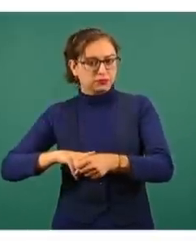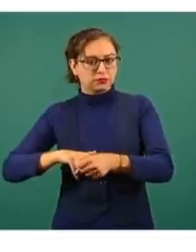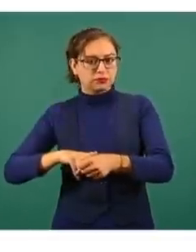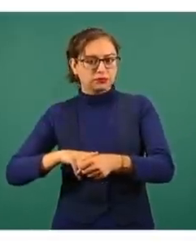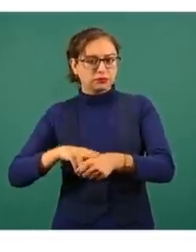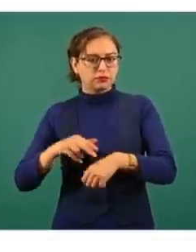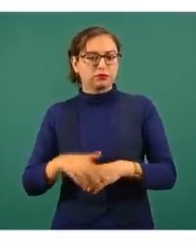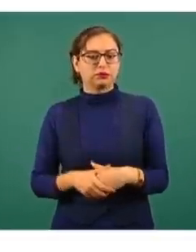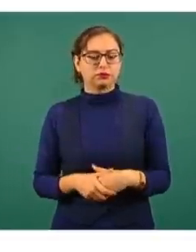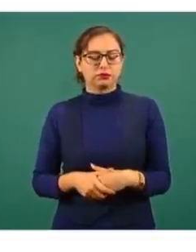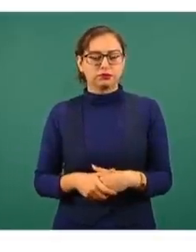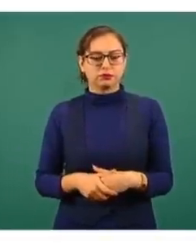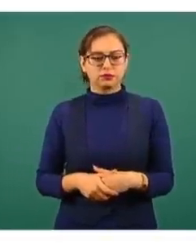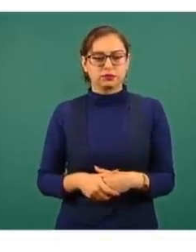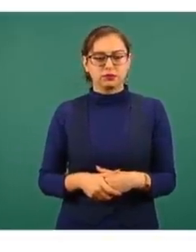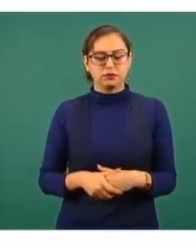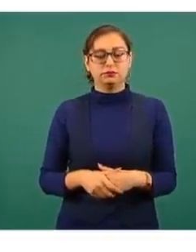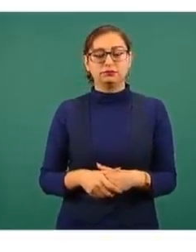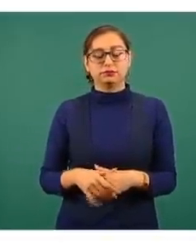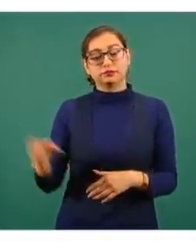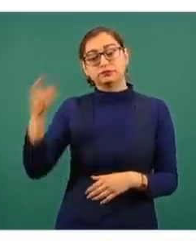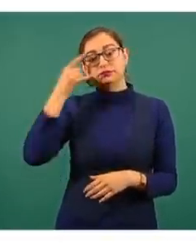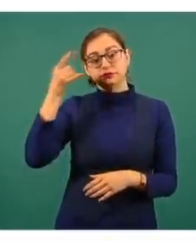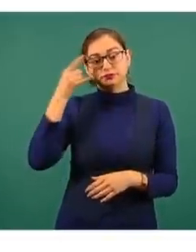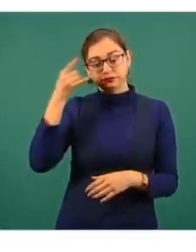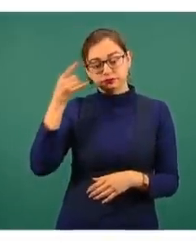Aquí en Campeche son 14 puntos.